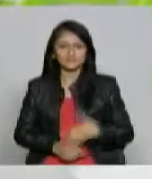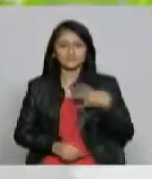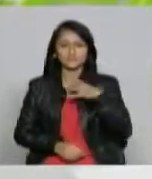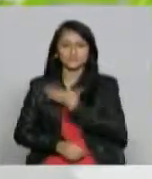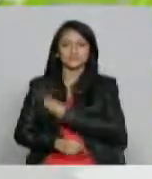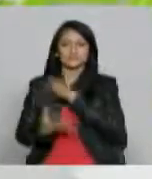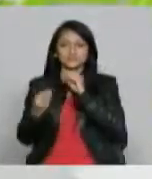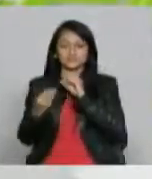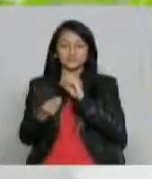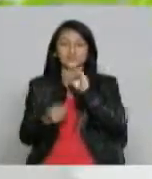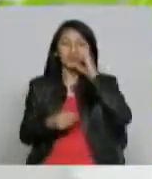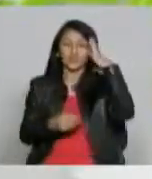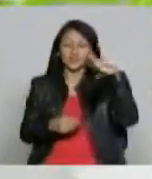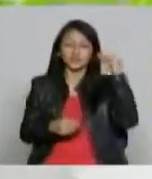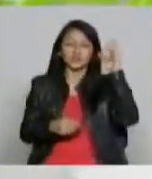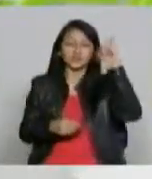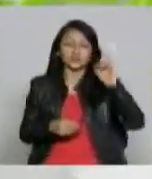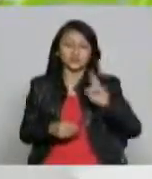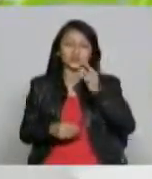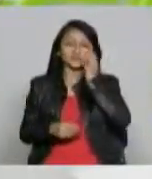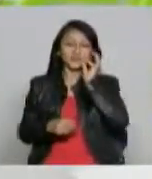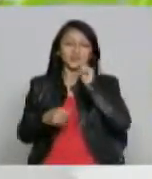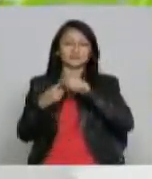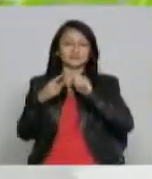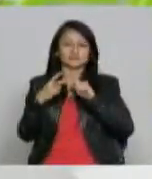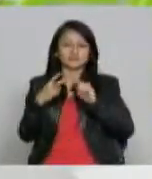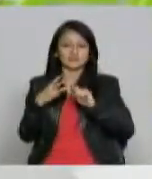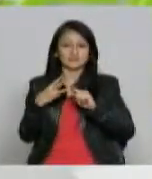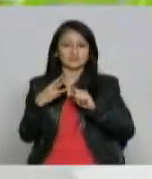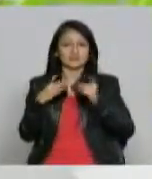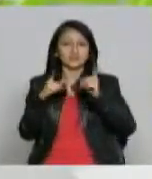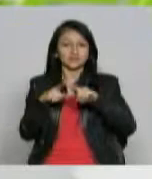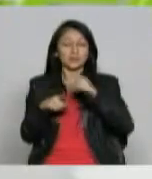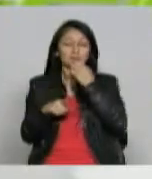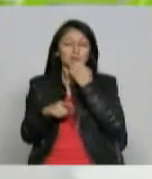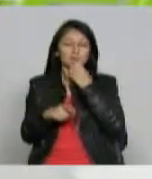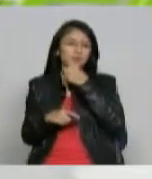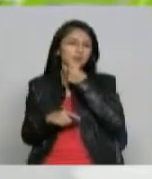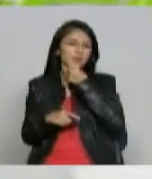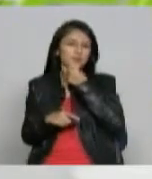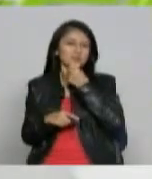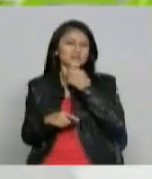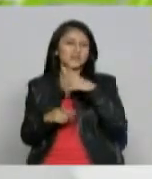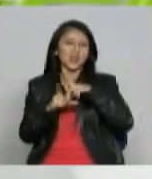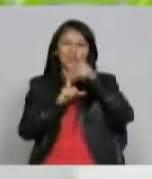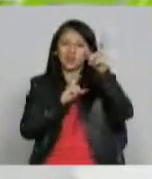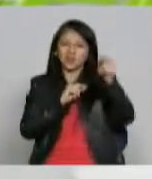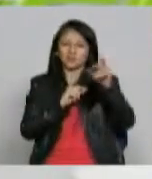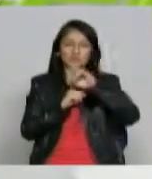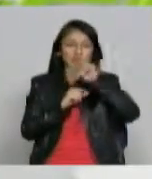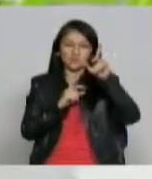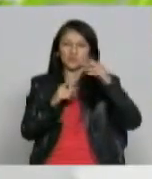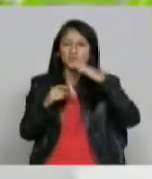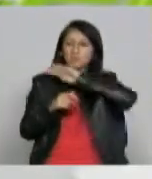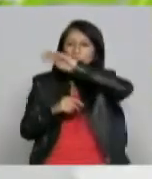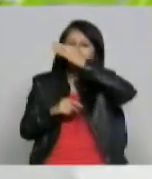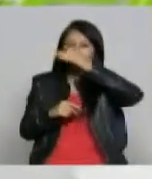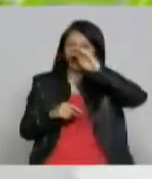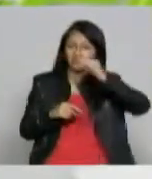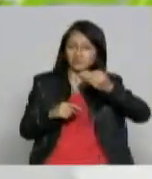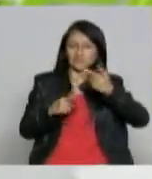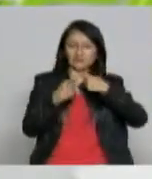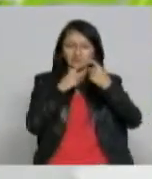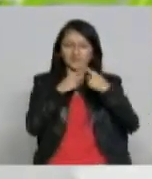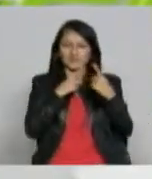periodistas de los tres departamentos Caldas, Tienda y Díaz Aralda y si un periodista supongamos del Tolima de los departamentos más